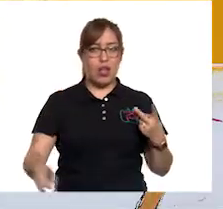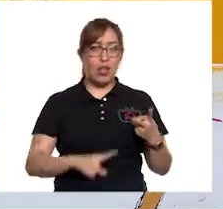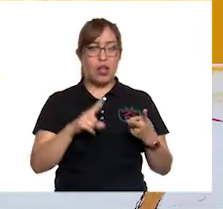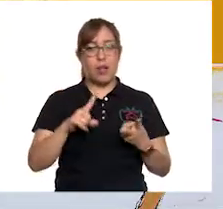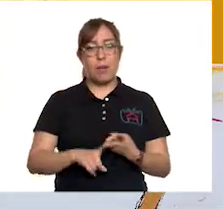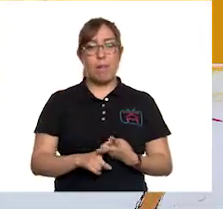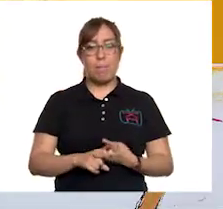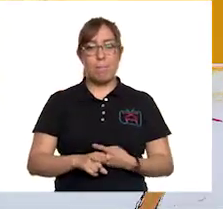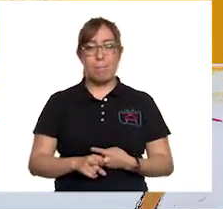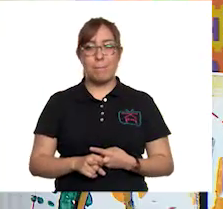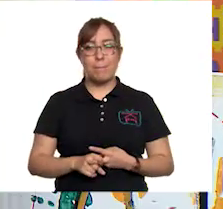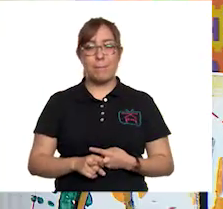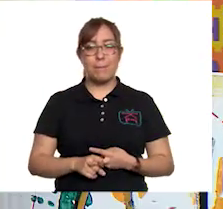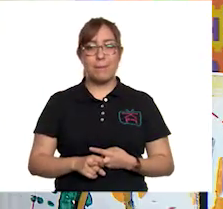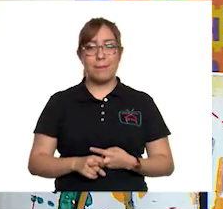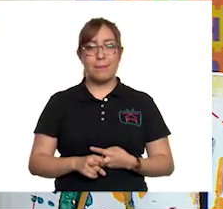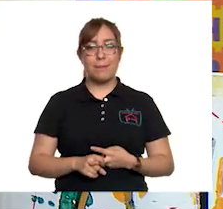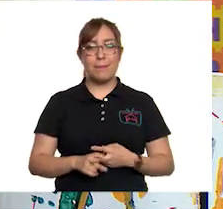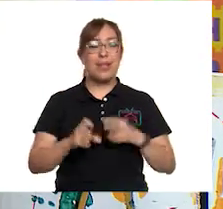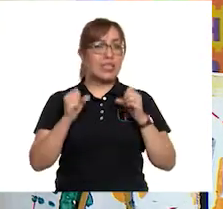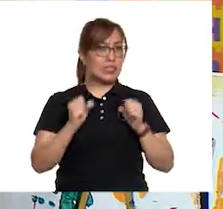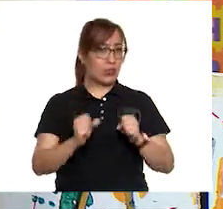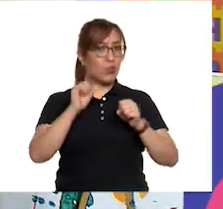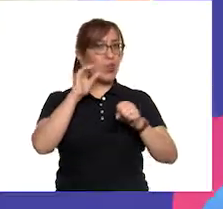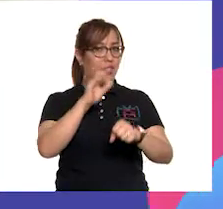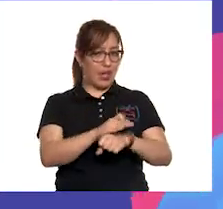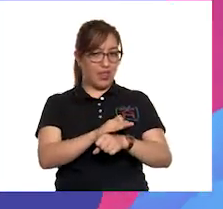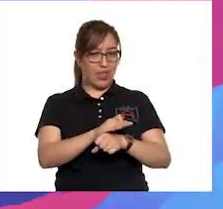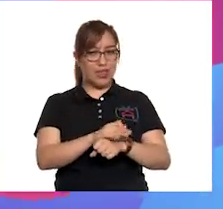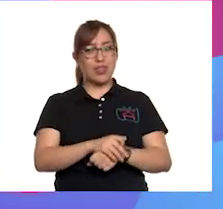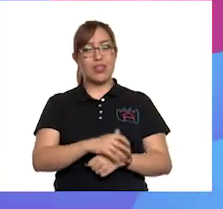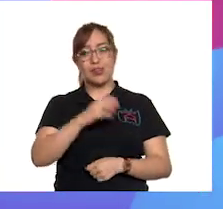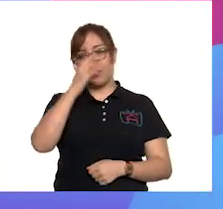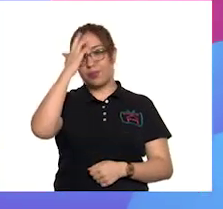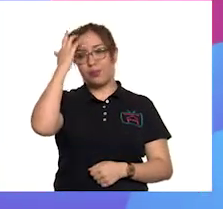Ajá. La seguridad. Seguridad. Sí. Sí,